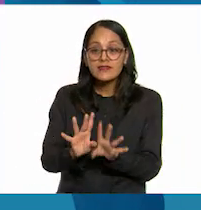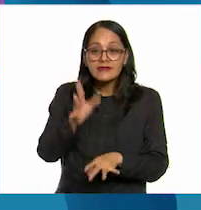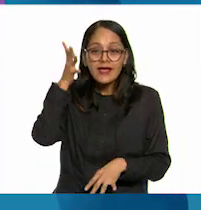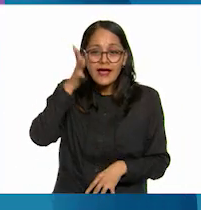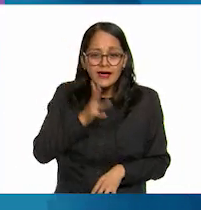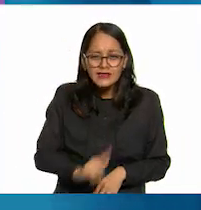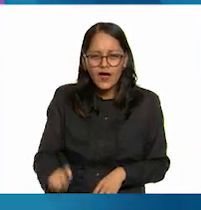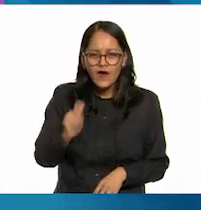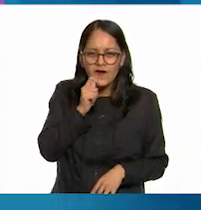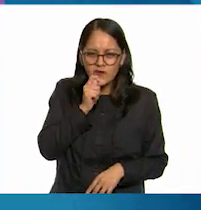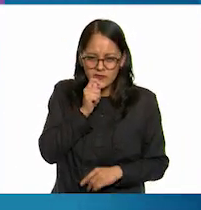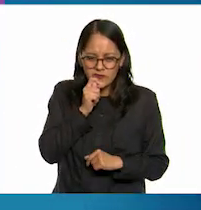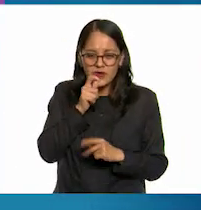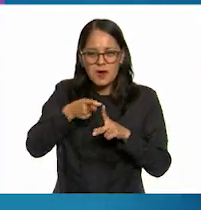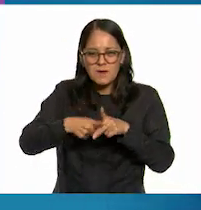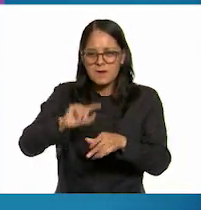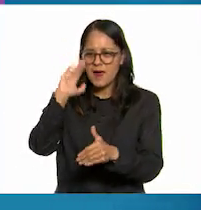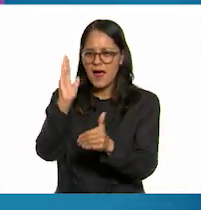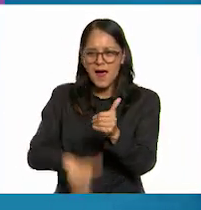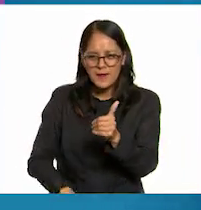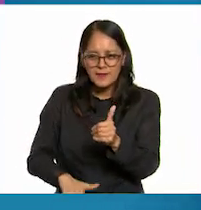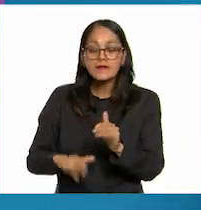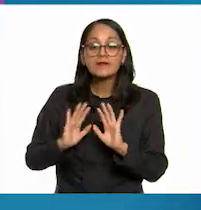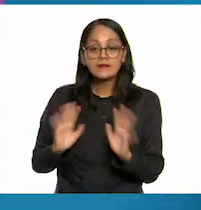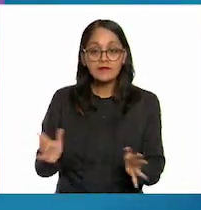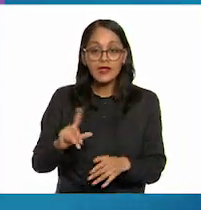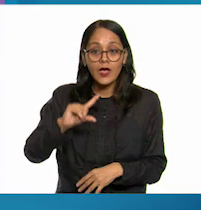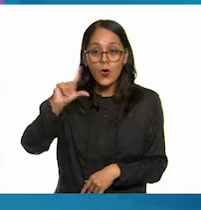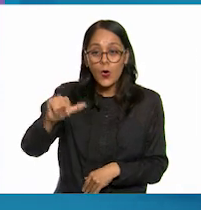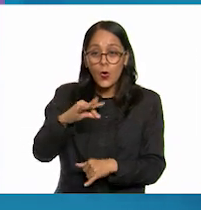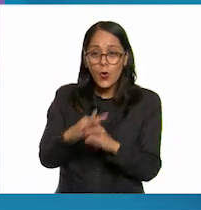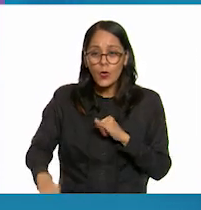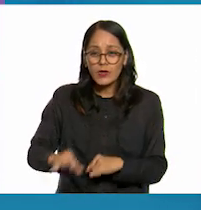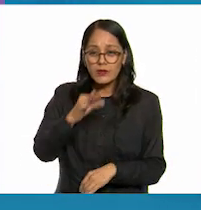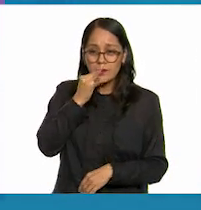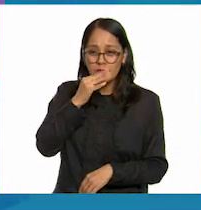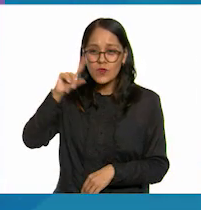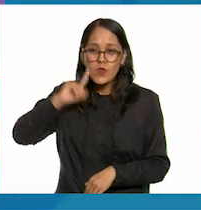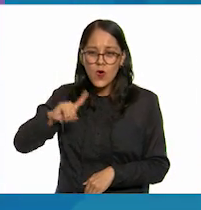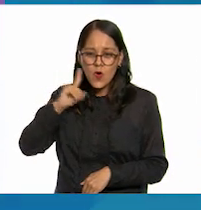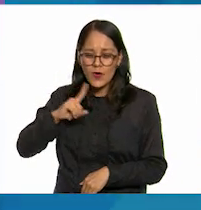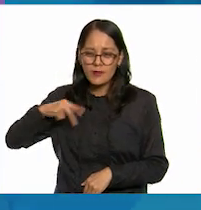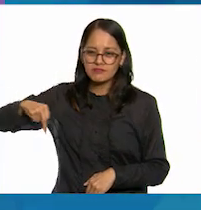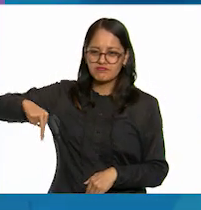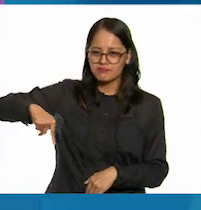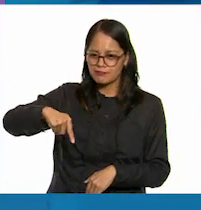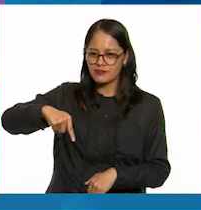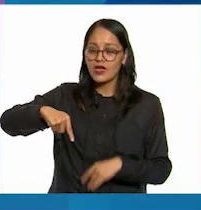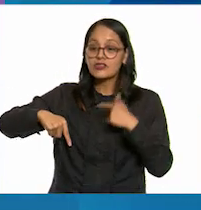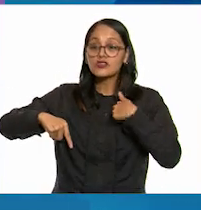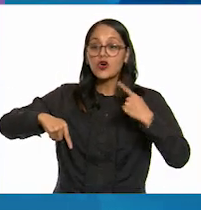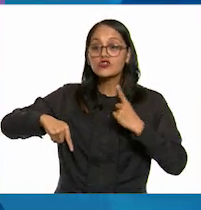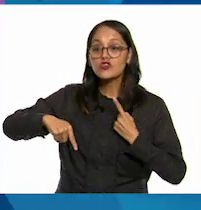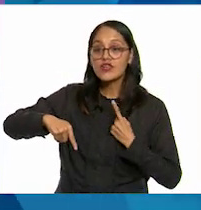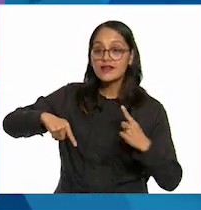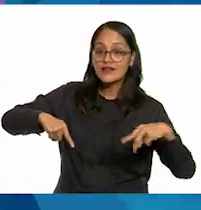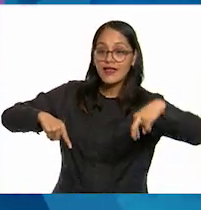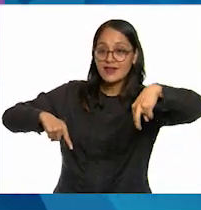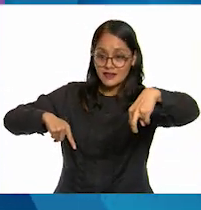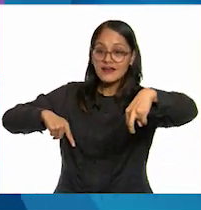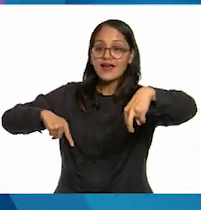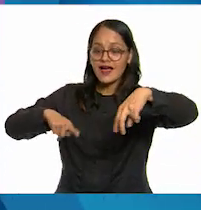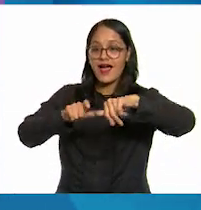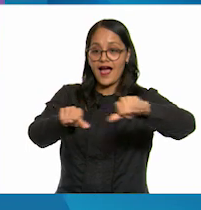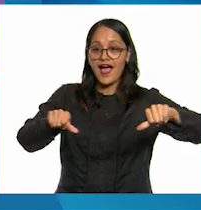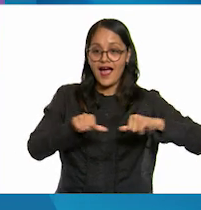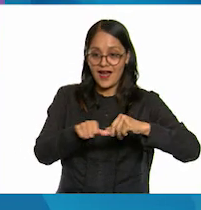finalizar pero en el último minuto viene un pase de la güerita velázquez que me ve que estoy ahí solita en el área y